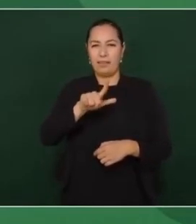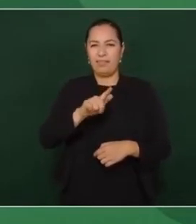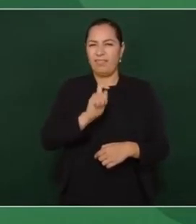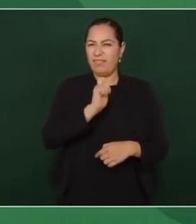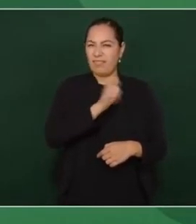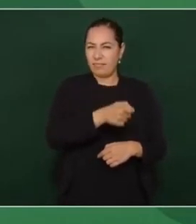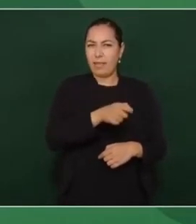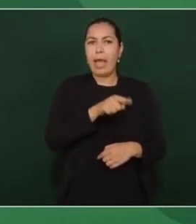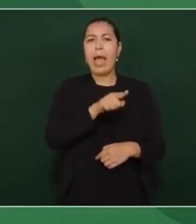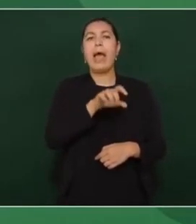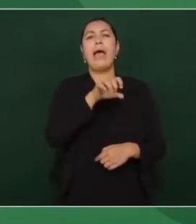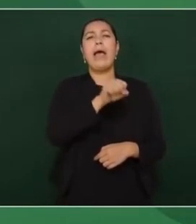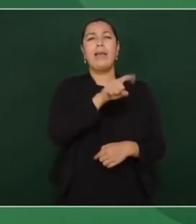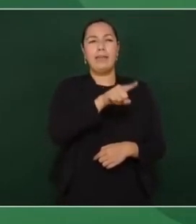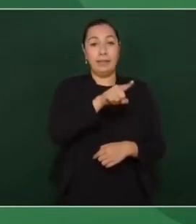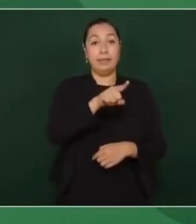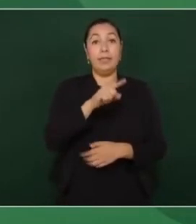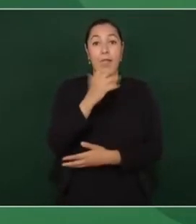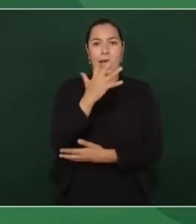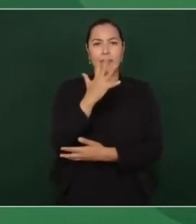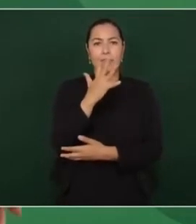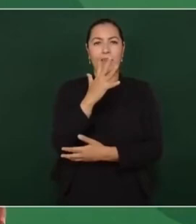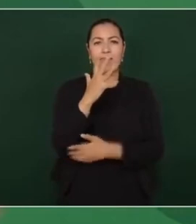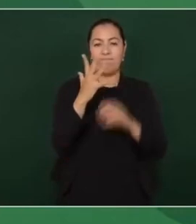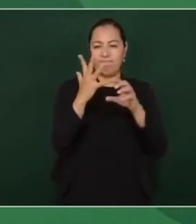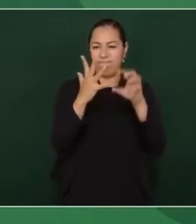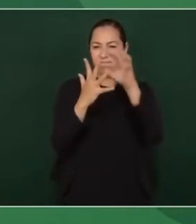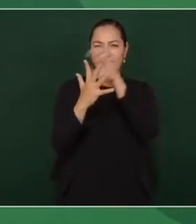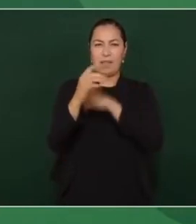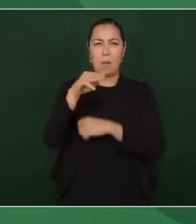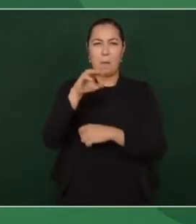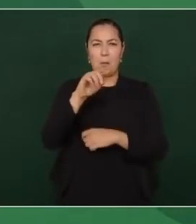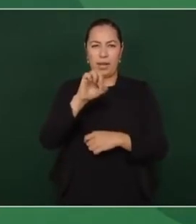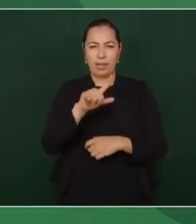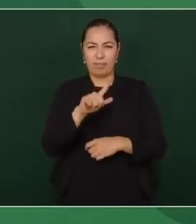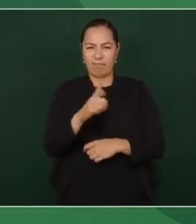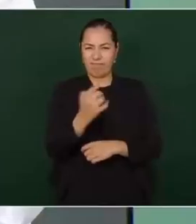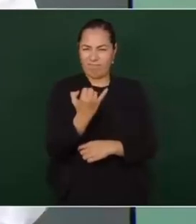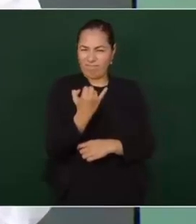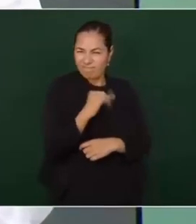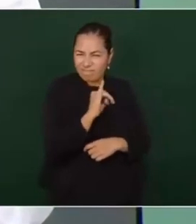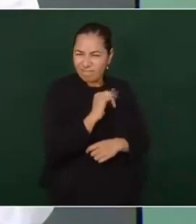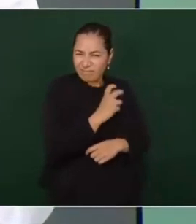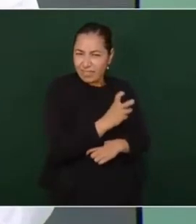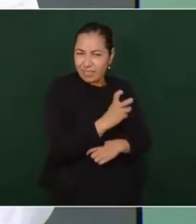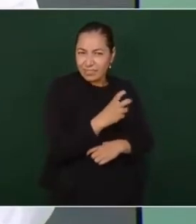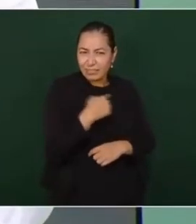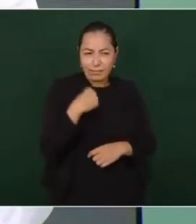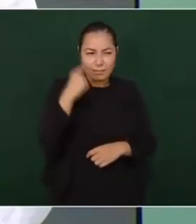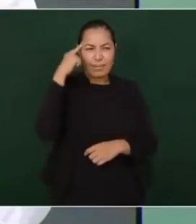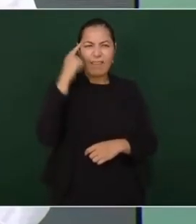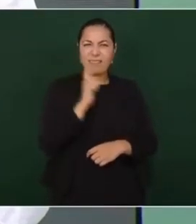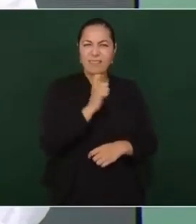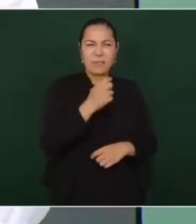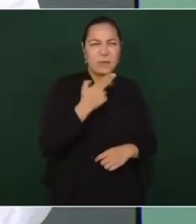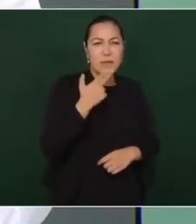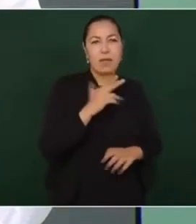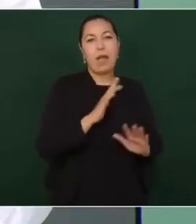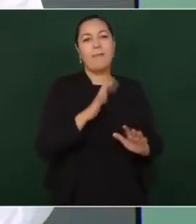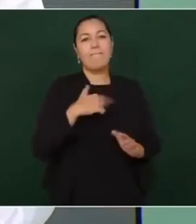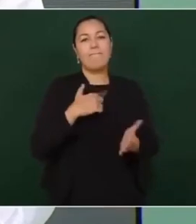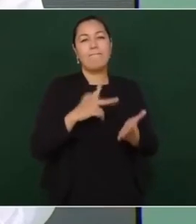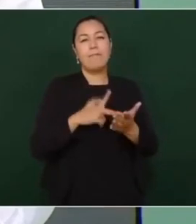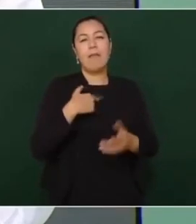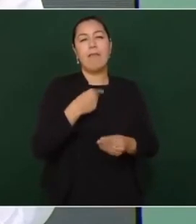y que sirve para… Eso no lo puedo repetir. O el que no